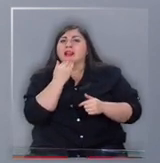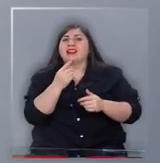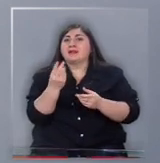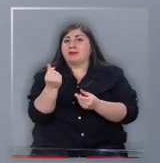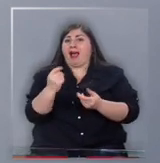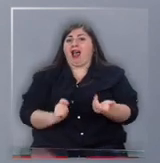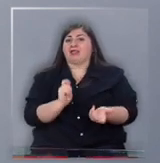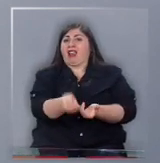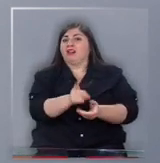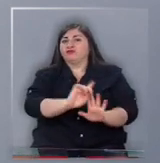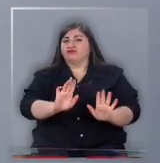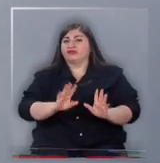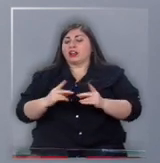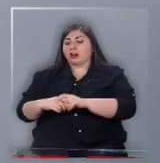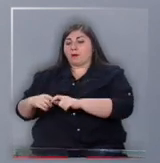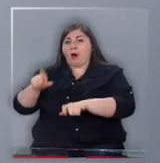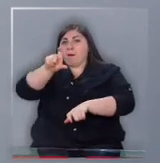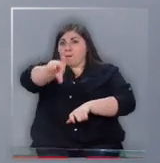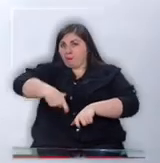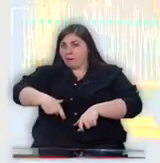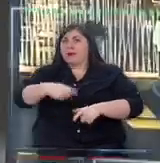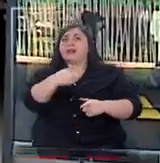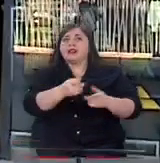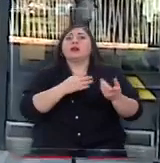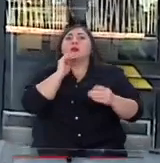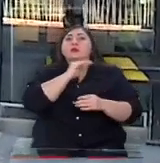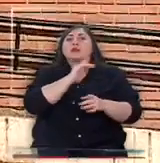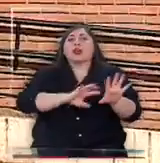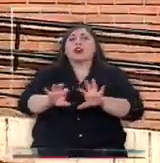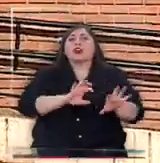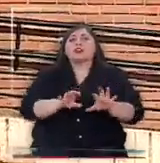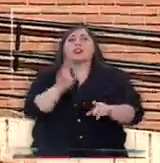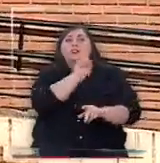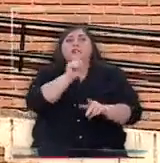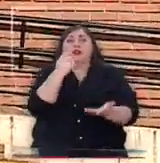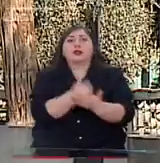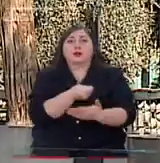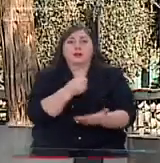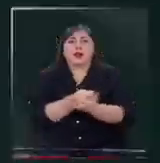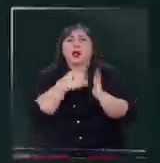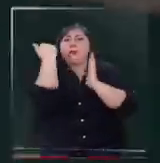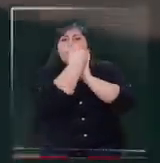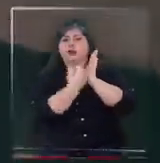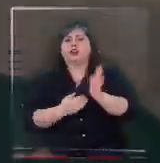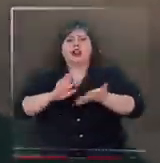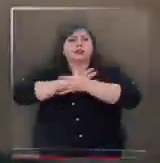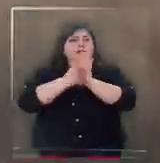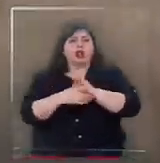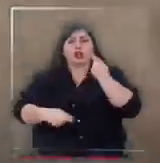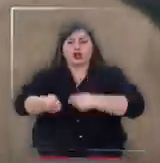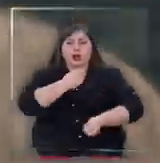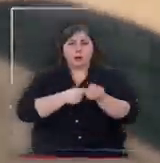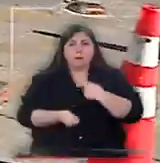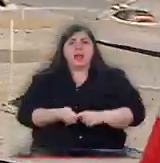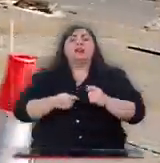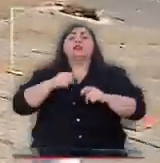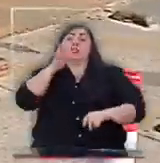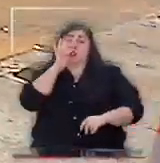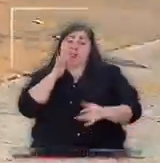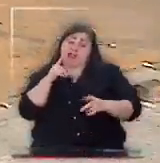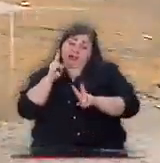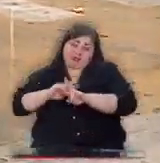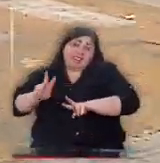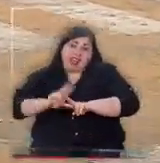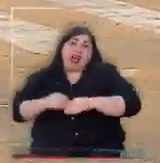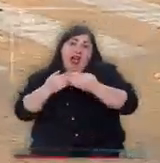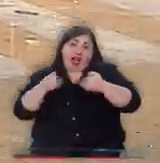dinero en efectivo y la manipulación de productos no comprados. Parte de un protocolo para todo tipo de comercio que funcione durante esta crisis